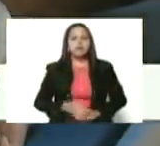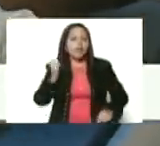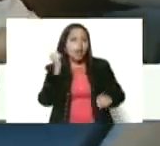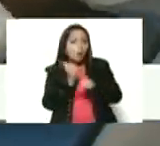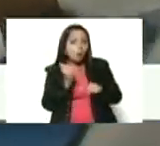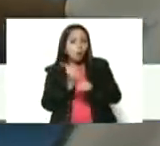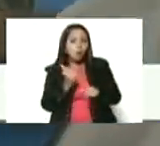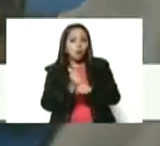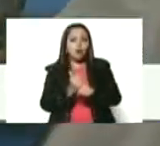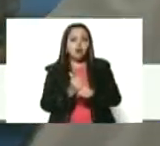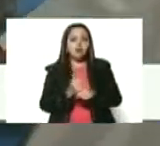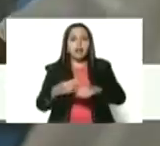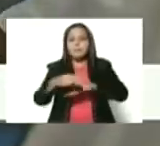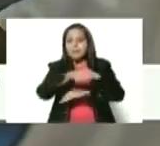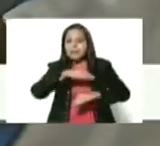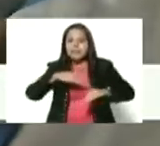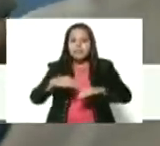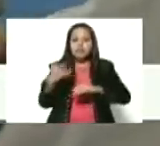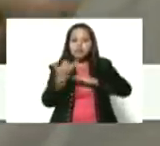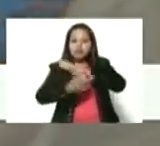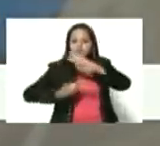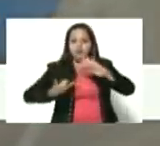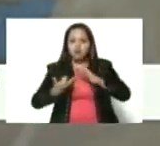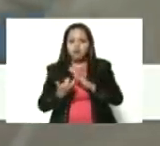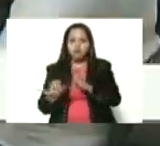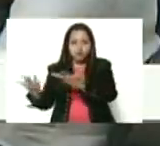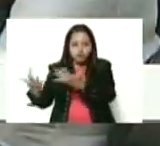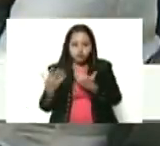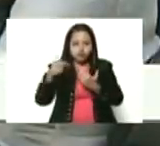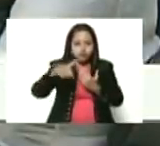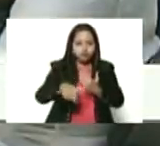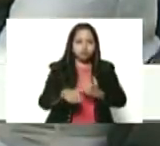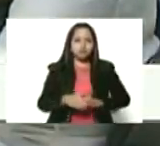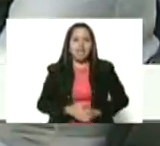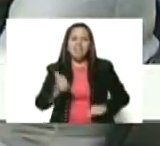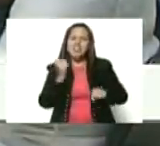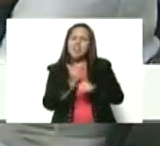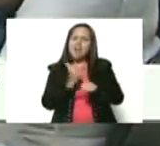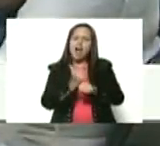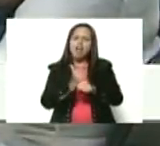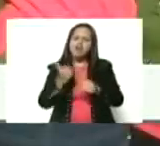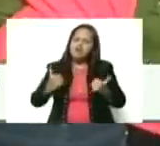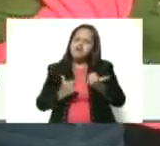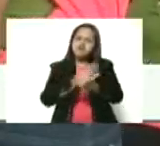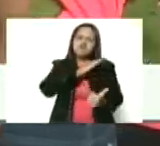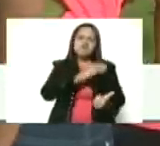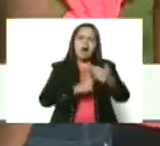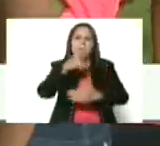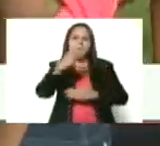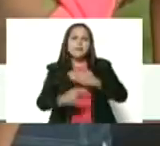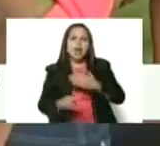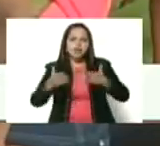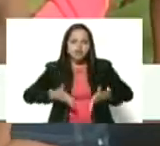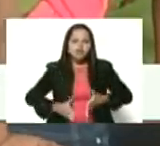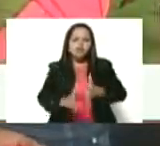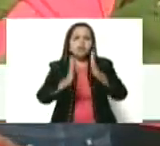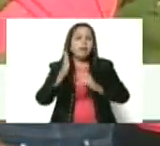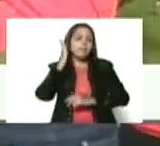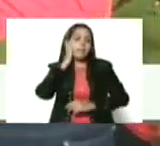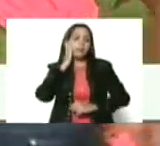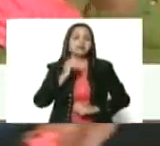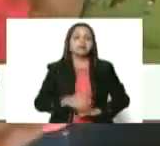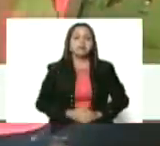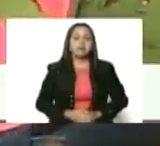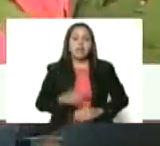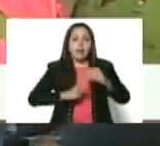trabajadoras de los ministerios e institutos que están trabajando en el fortalecimiento del plan de la ruta materna y el